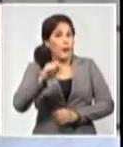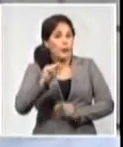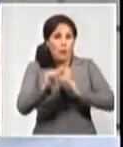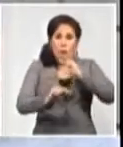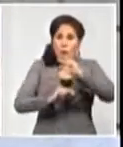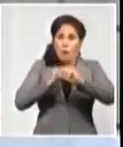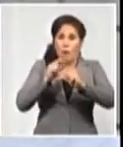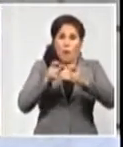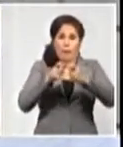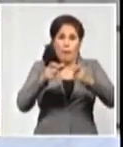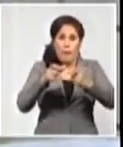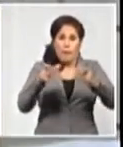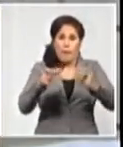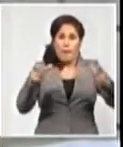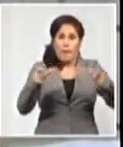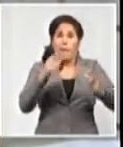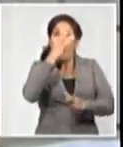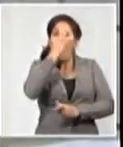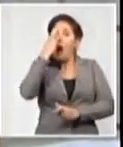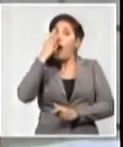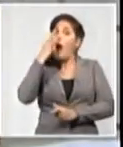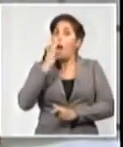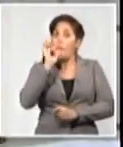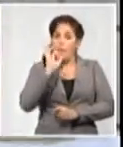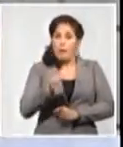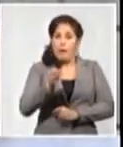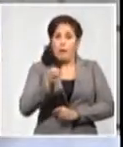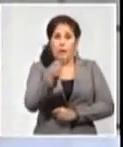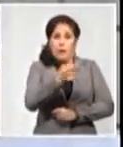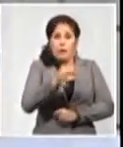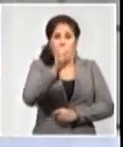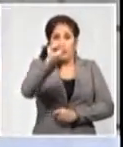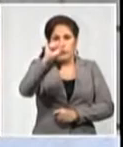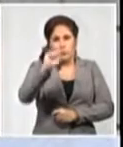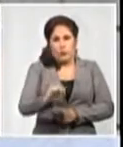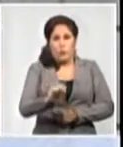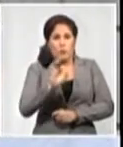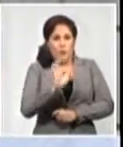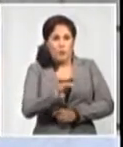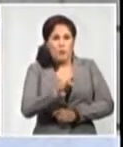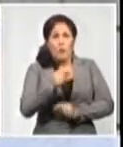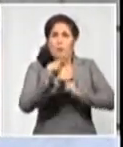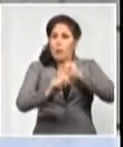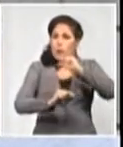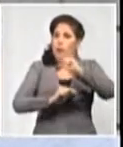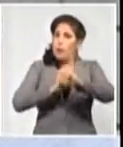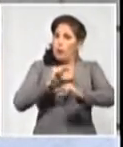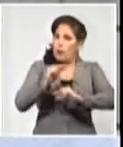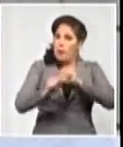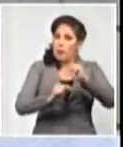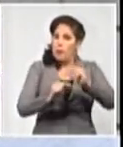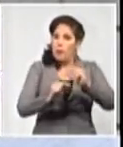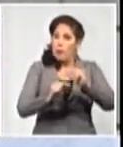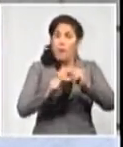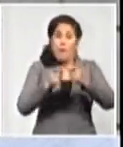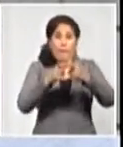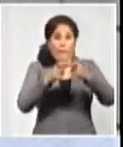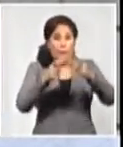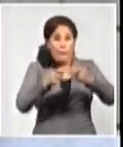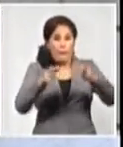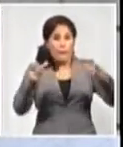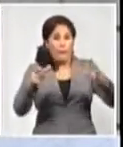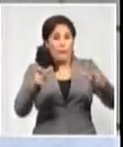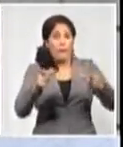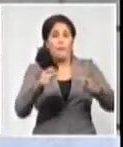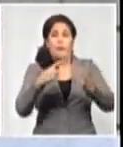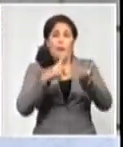progresivamente las requisas en conservación de su vida. Como que vamos a ir ampliando progresivamente también los exámenes